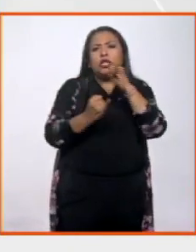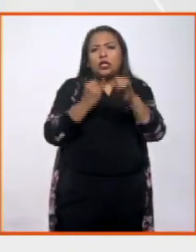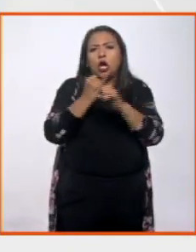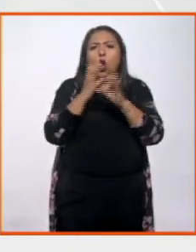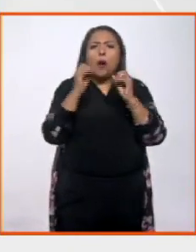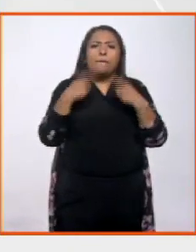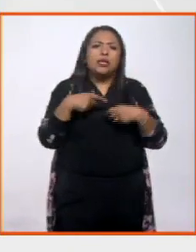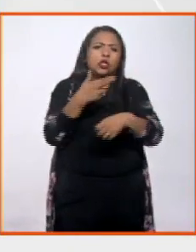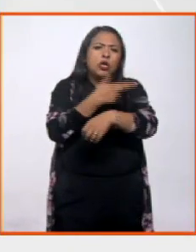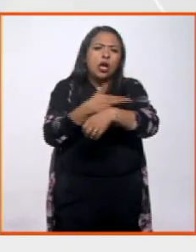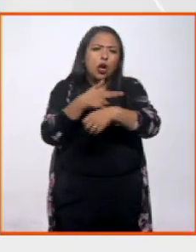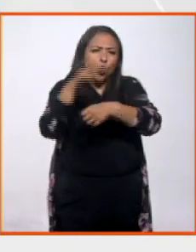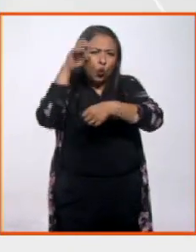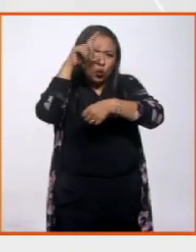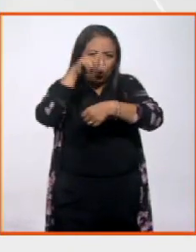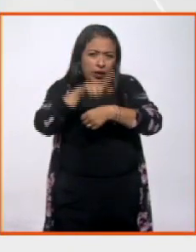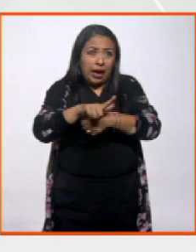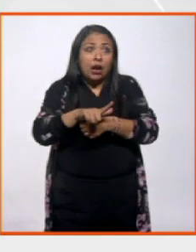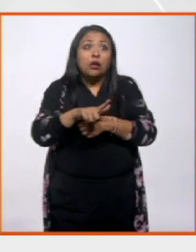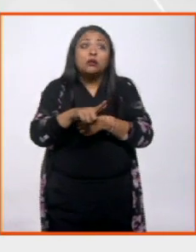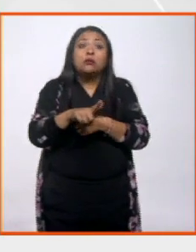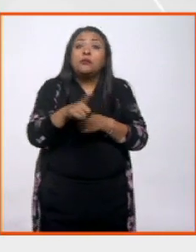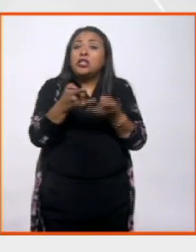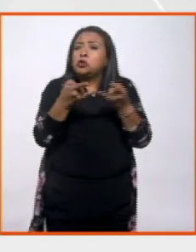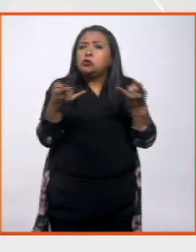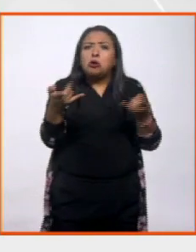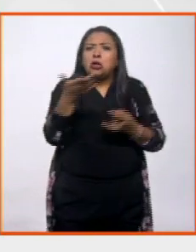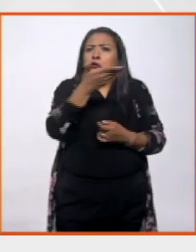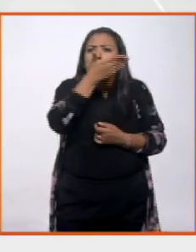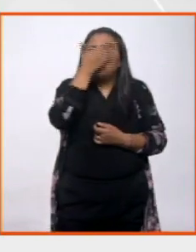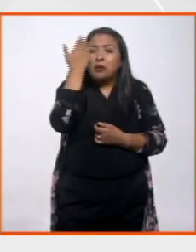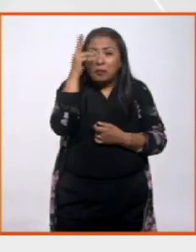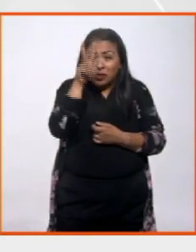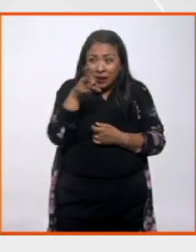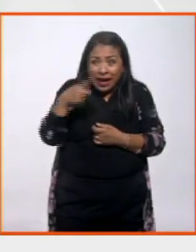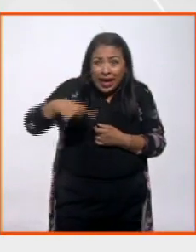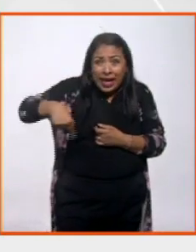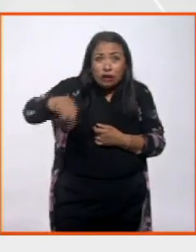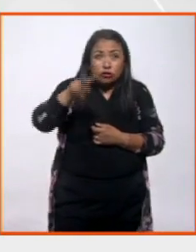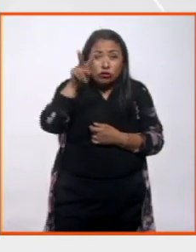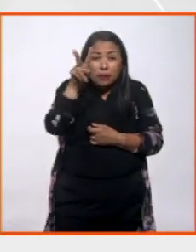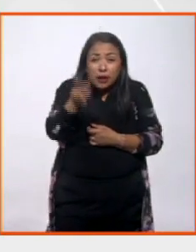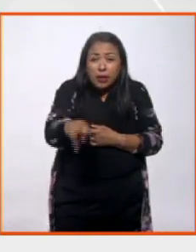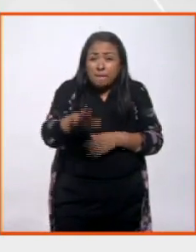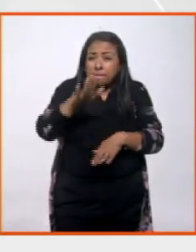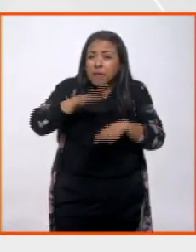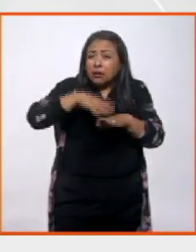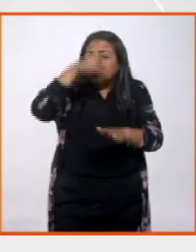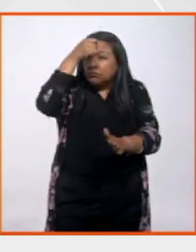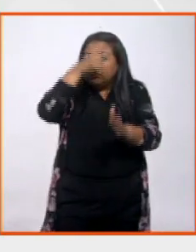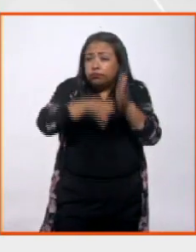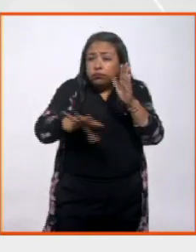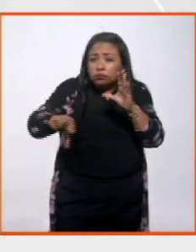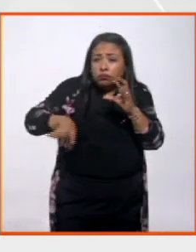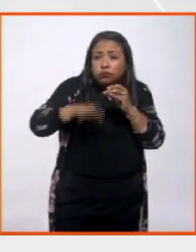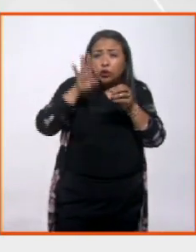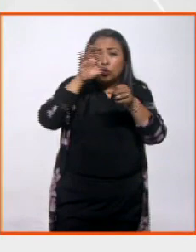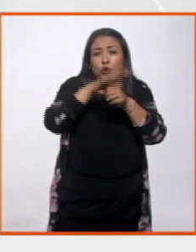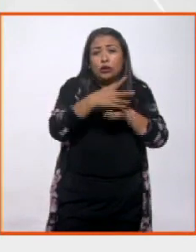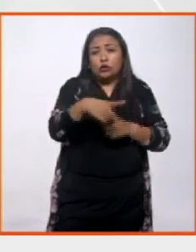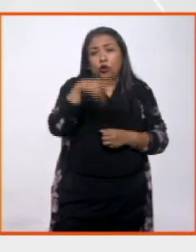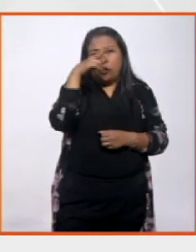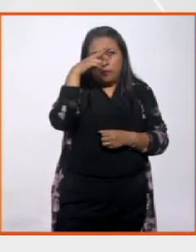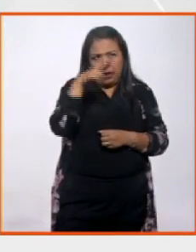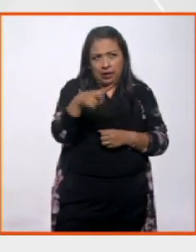bien de gestores culturales cuyas historias no conocemos, pero que son realmente los verdaderos, diría yo, o los más profundos agregados culturales de México.